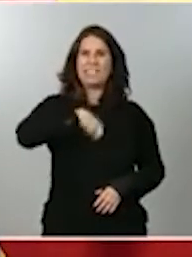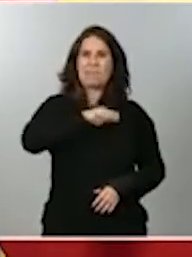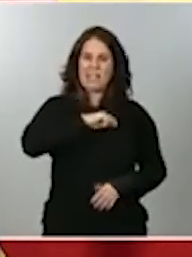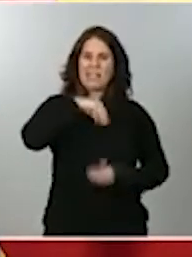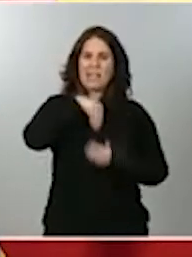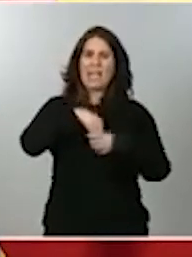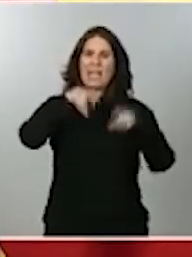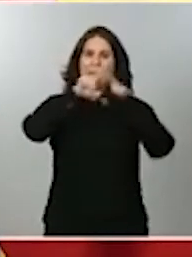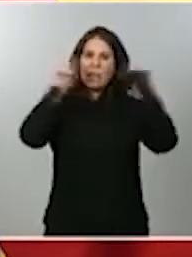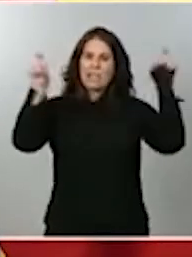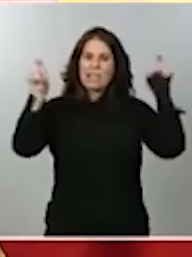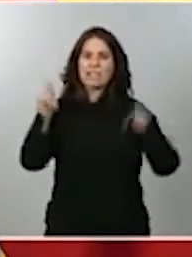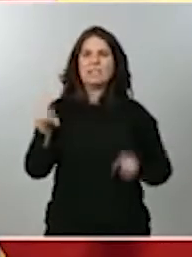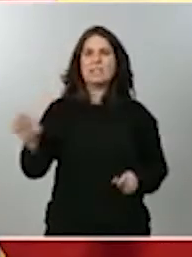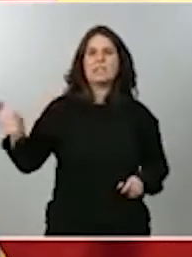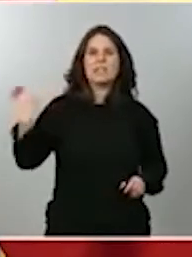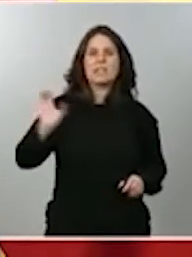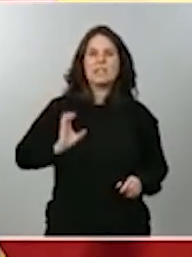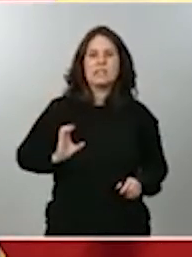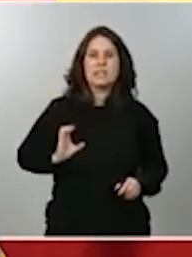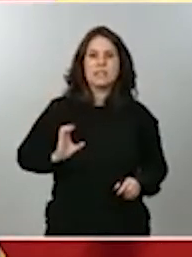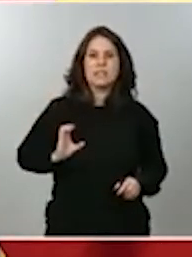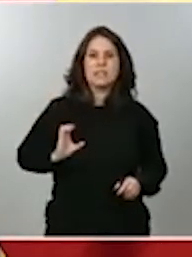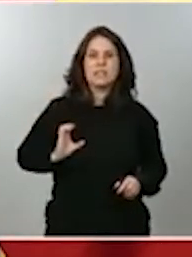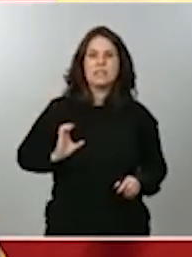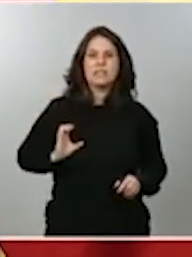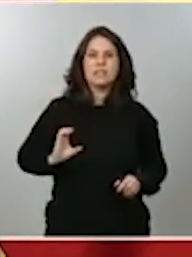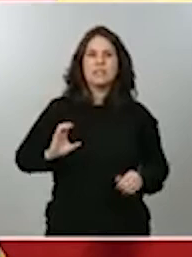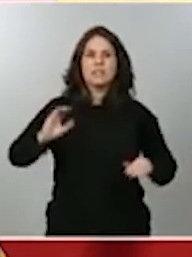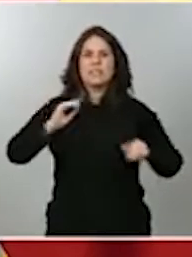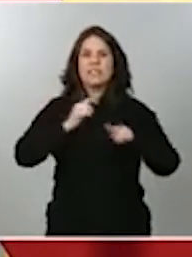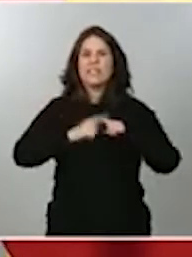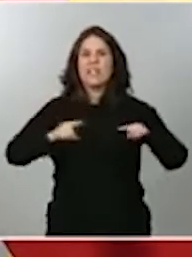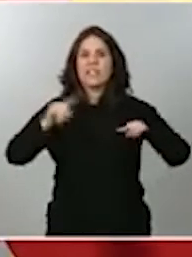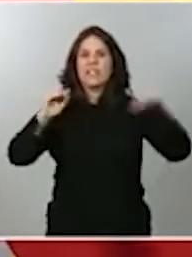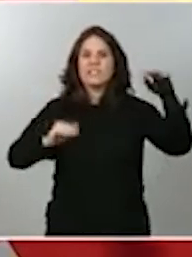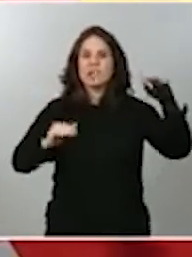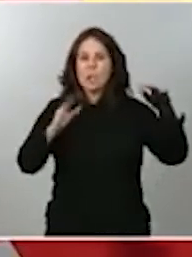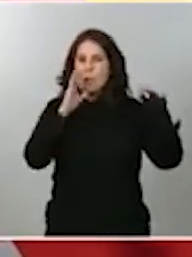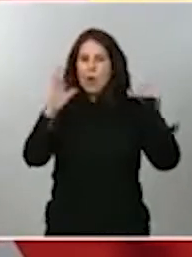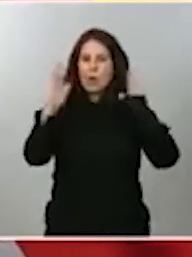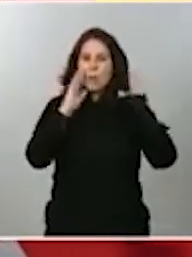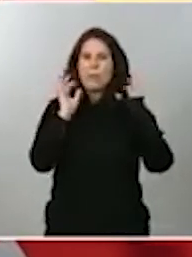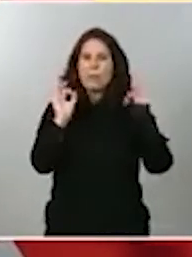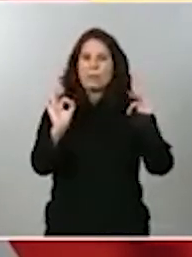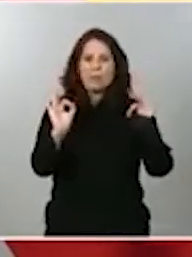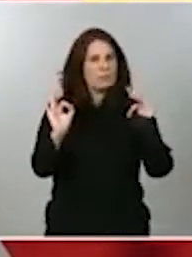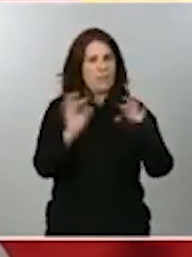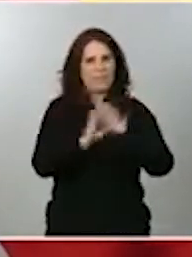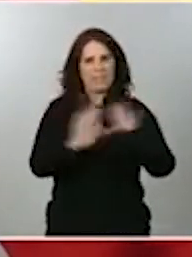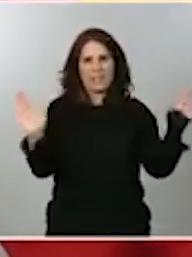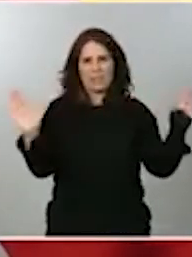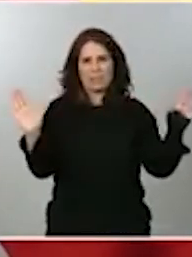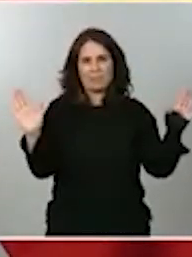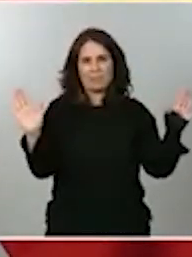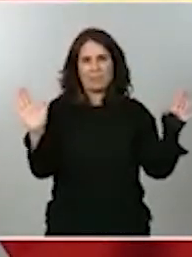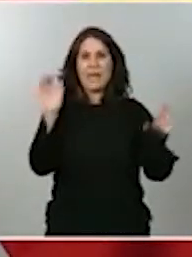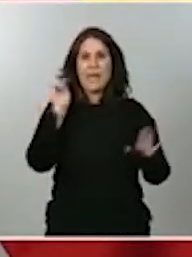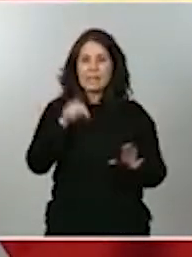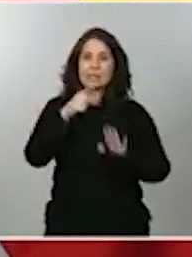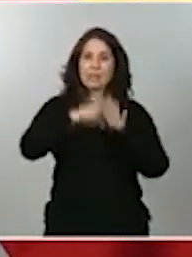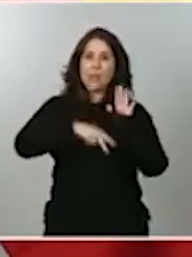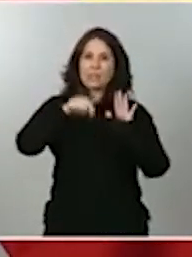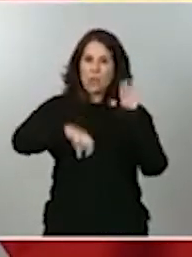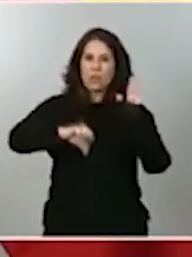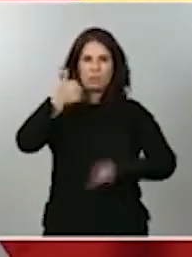percibir en monumentos retribuciones diferentes. Esto es lo que propician estas normas que hoy publicamos. Se